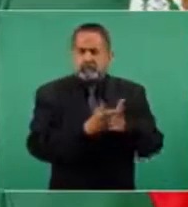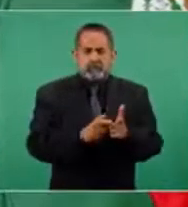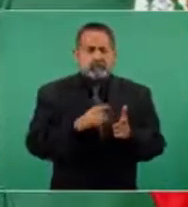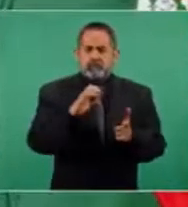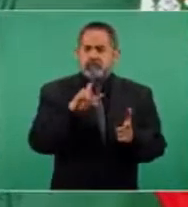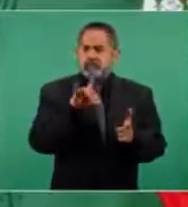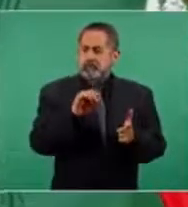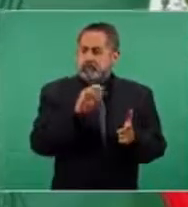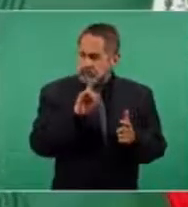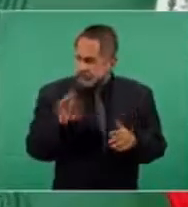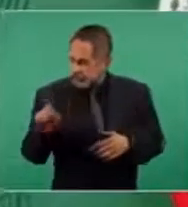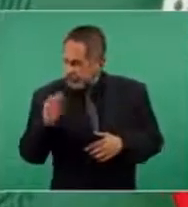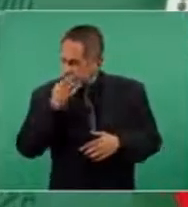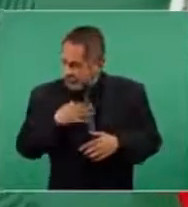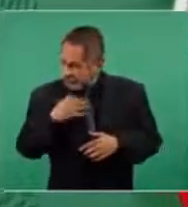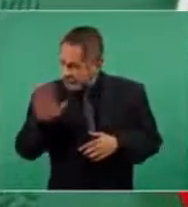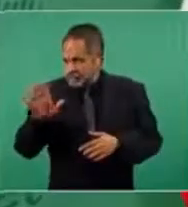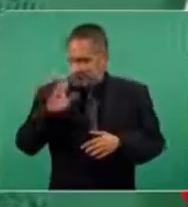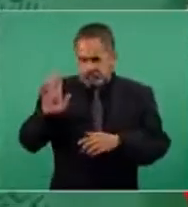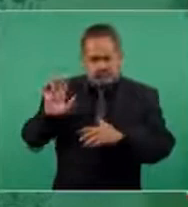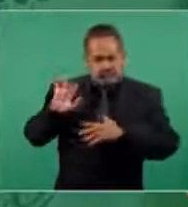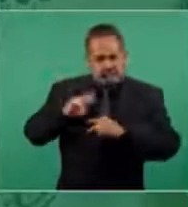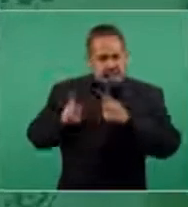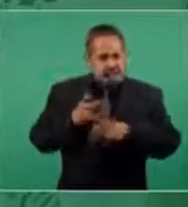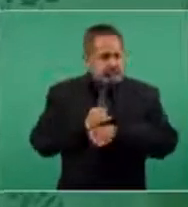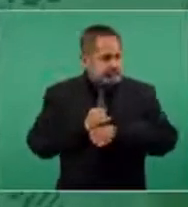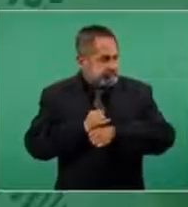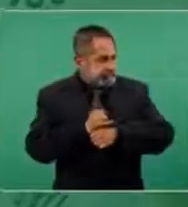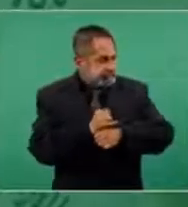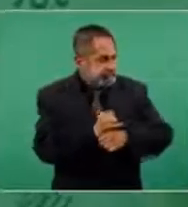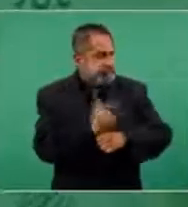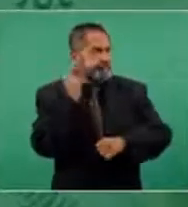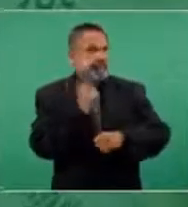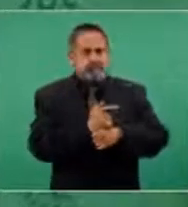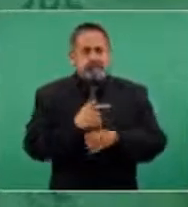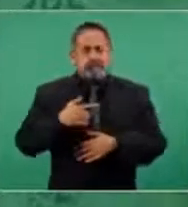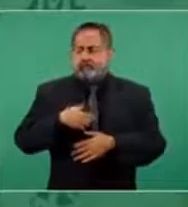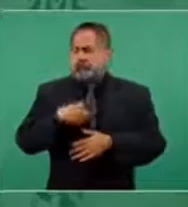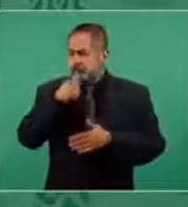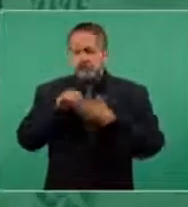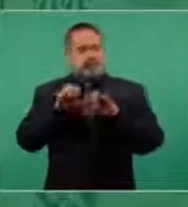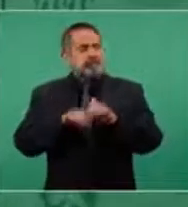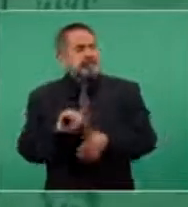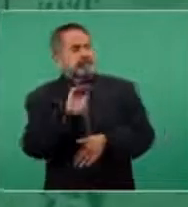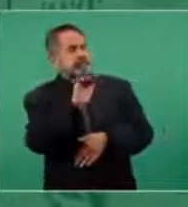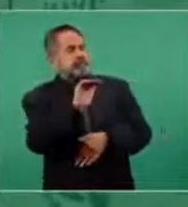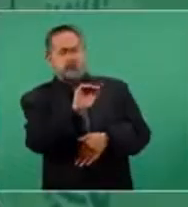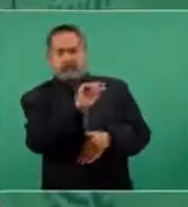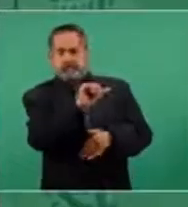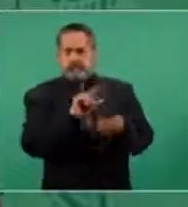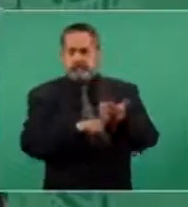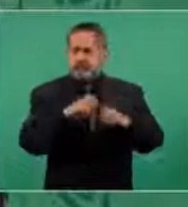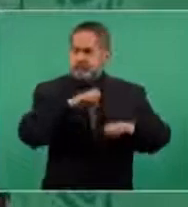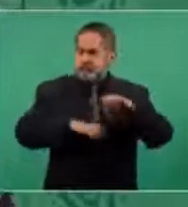ayer hicimos el compromiso de investigar y de mandar una nota diplomática si